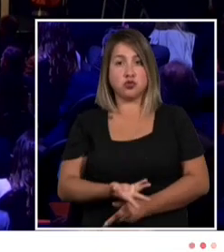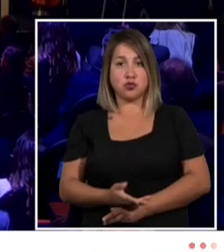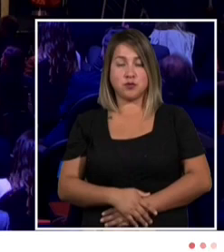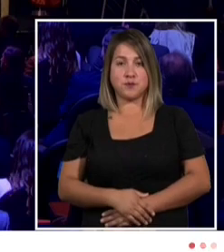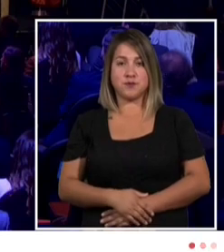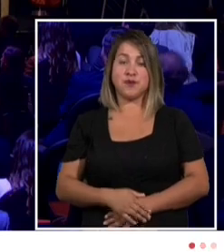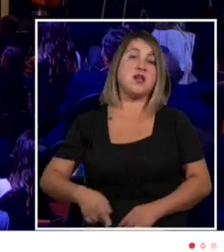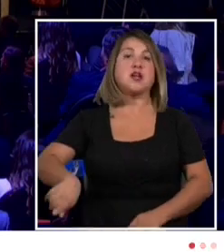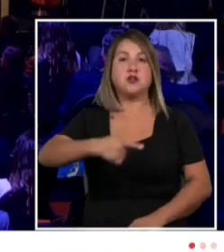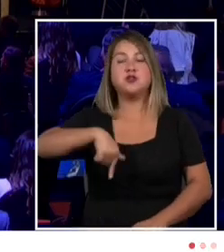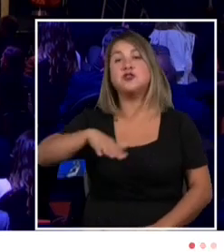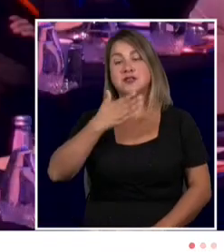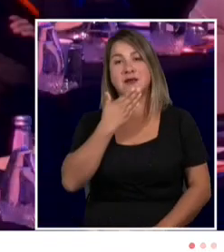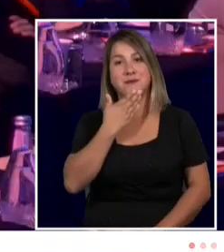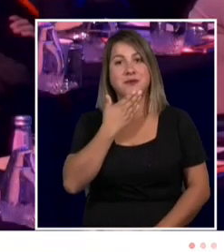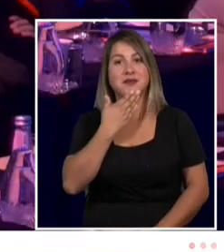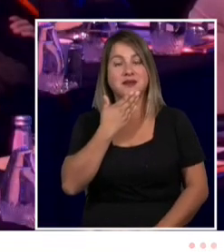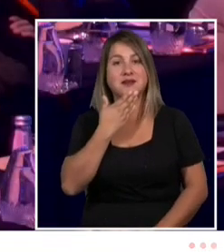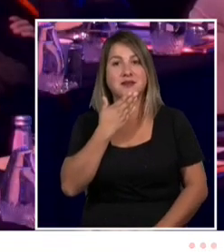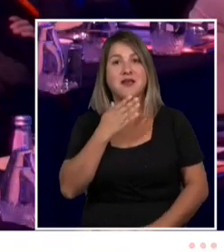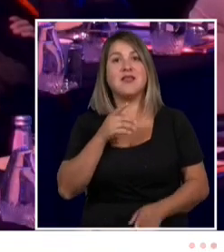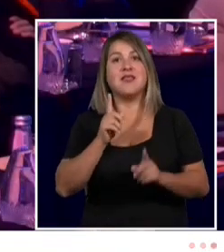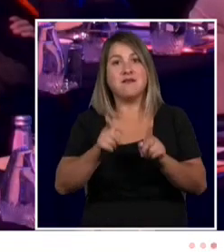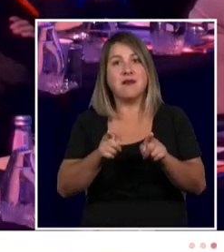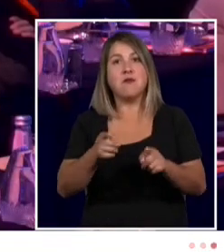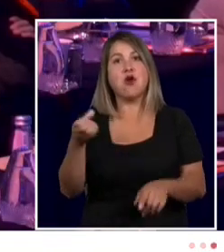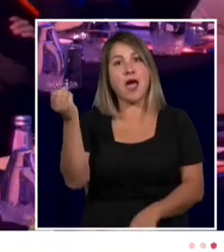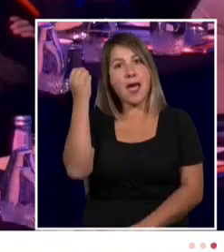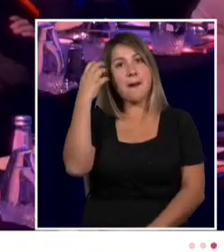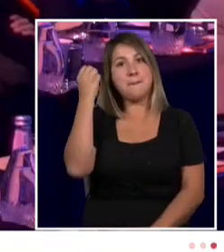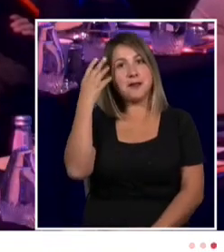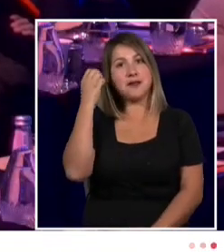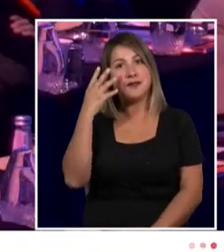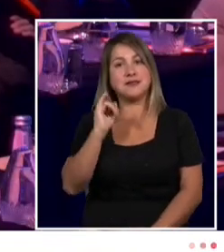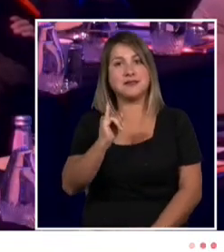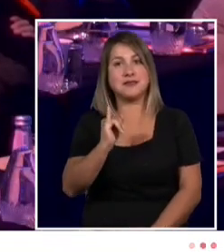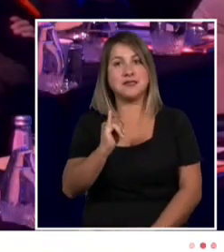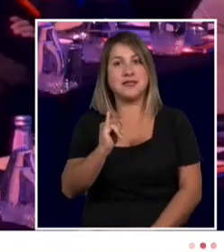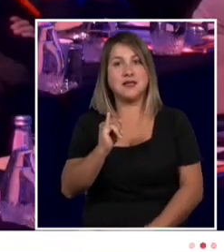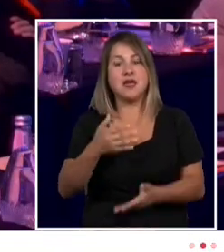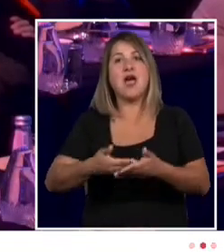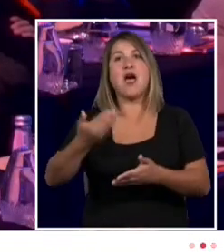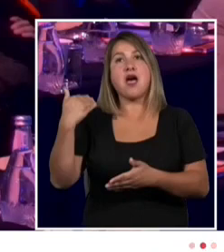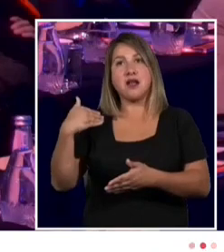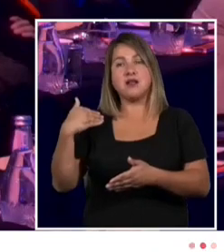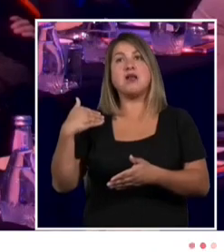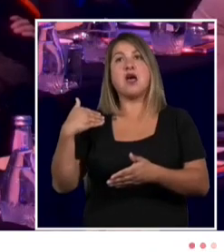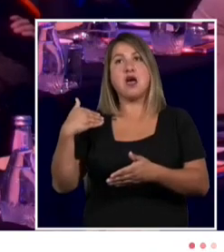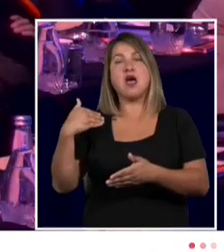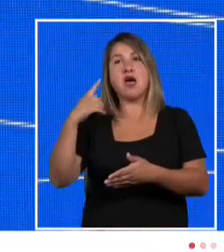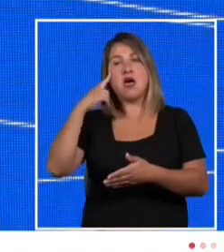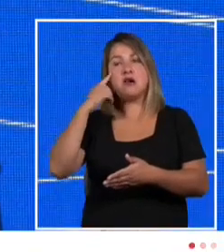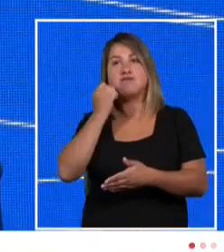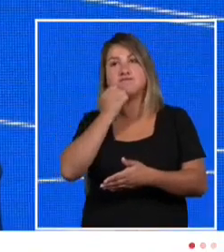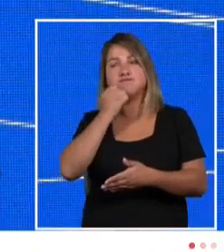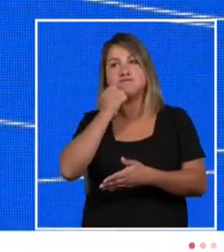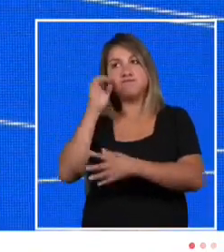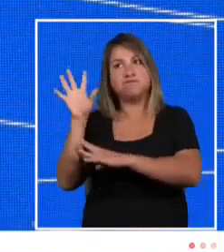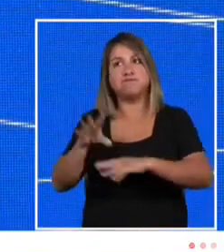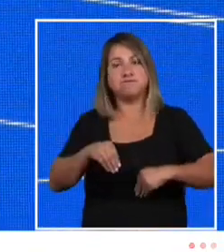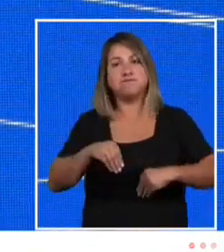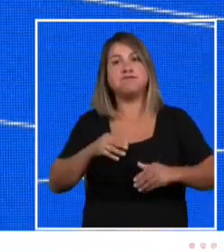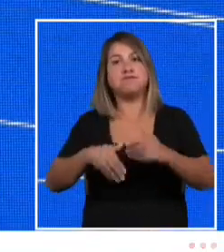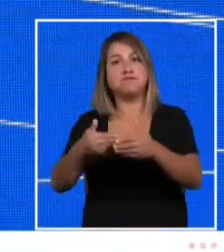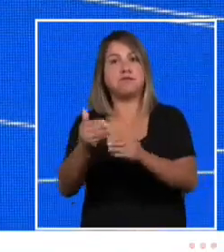Nosotros también nos toca eso, y aprendemos justamente del pasado para poder salir adelante. Pero como les